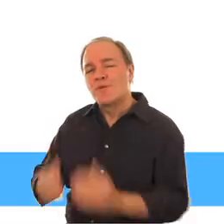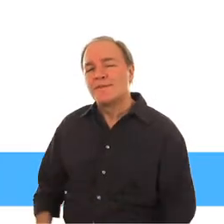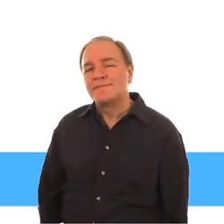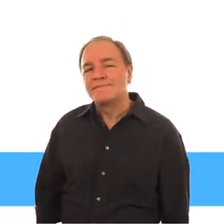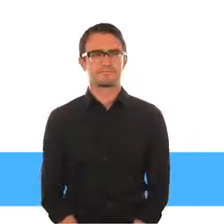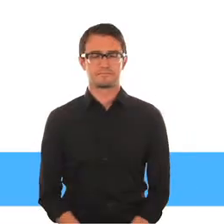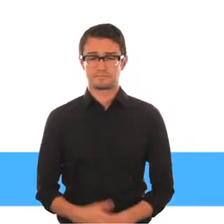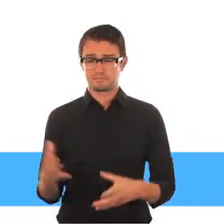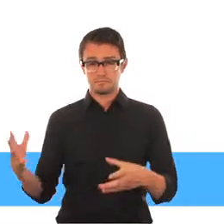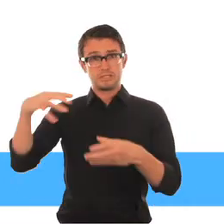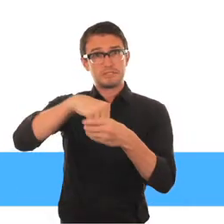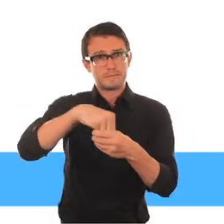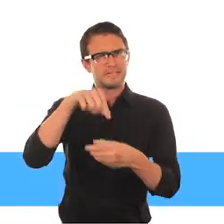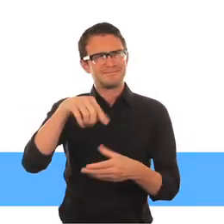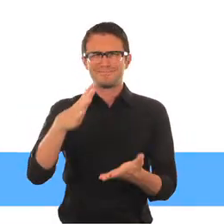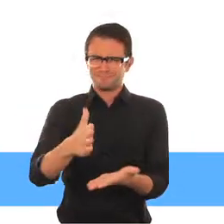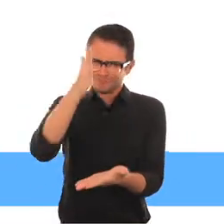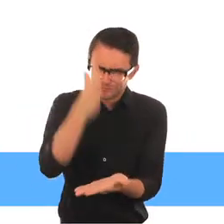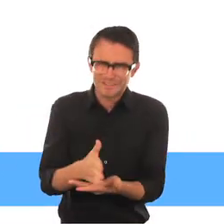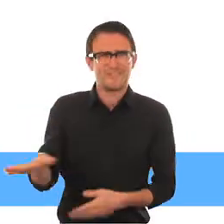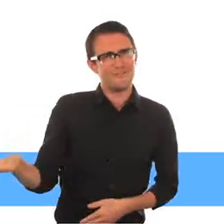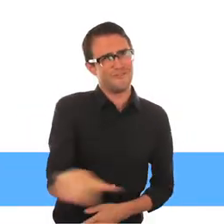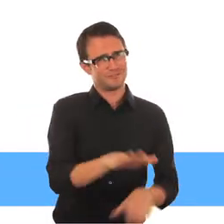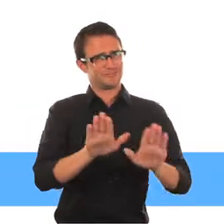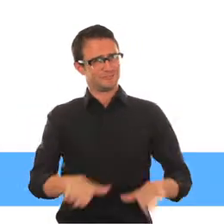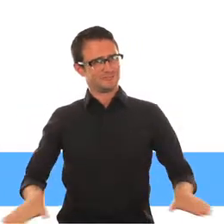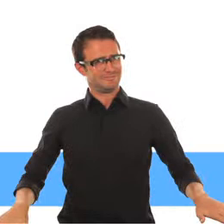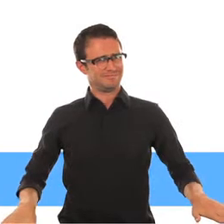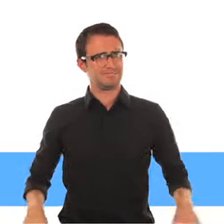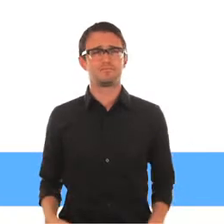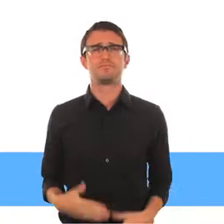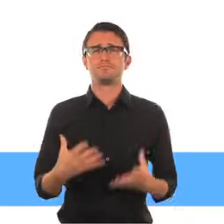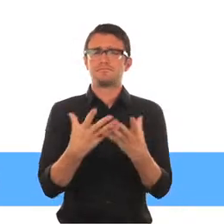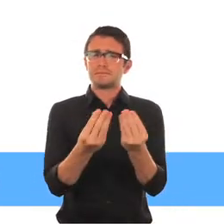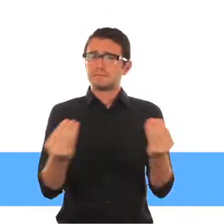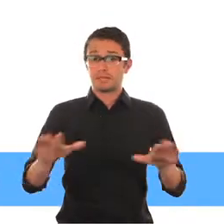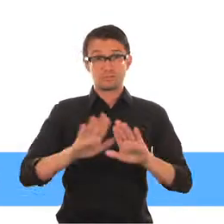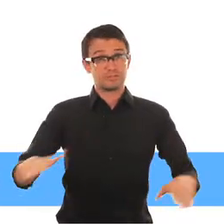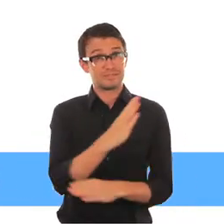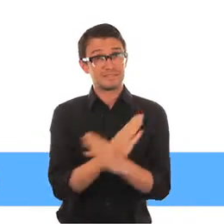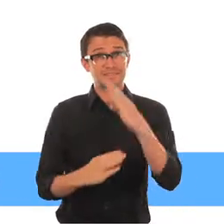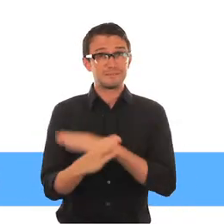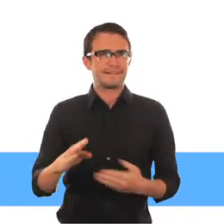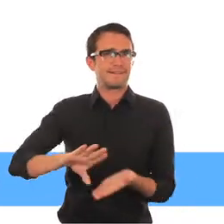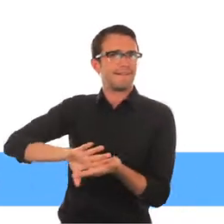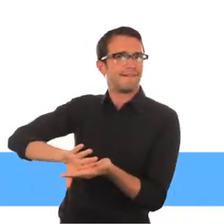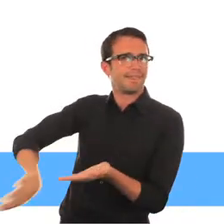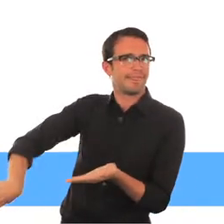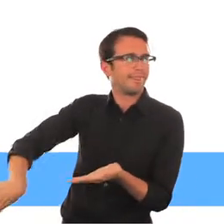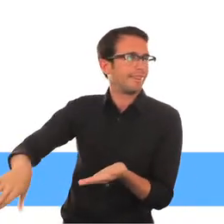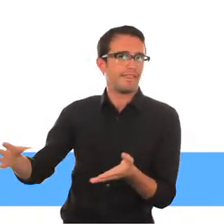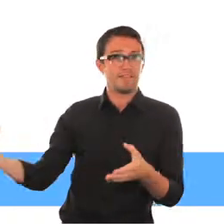La participación es un derecho básico de todos los niños Sin embargo, con demasiada frecuencia los niños con discapacidad son excluidos de las